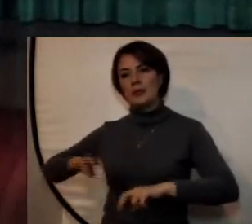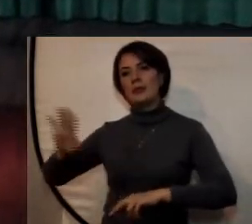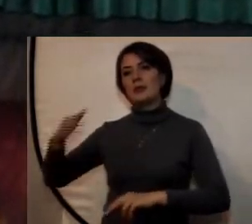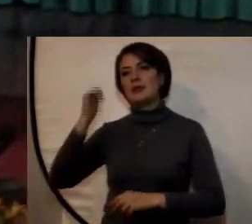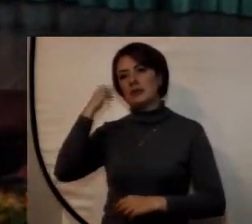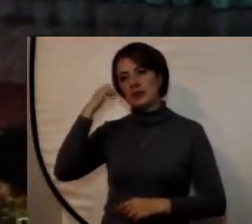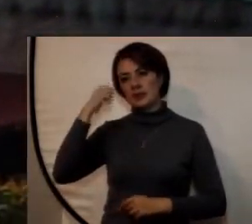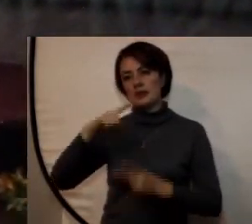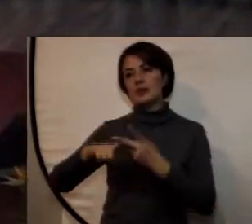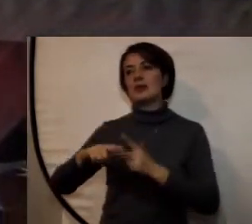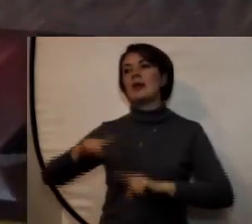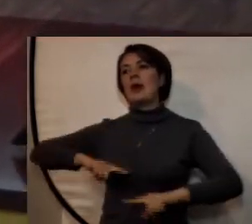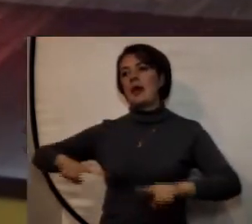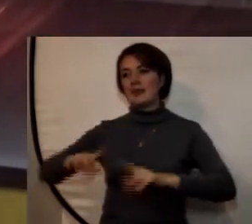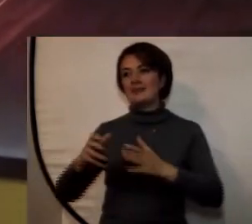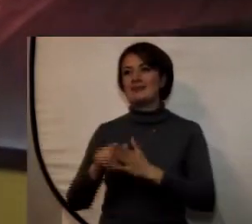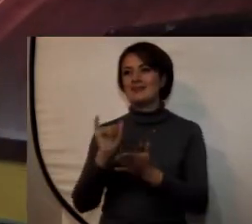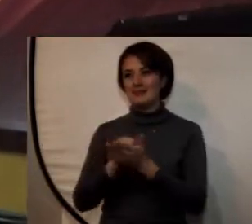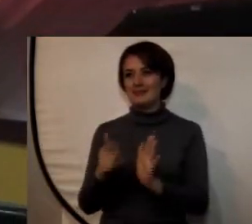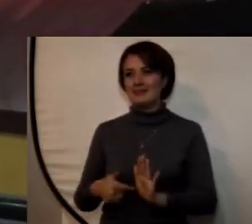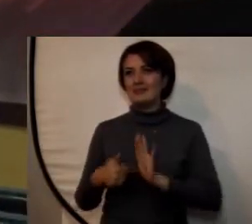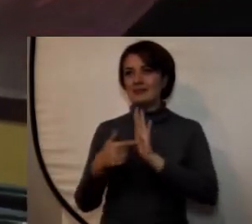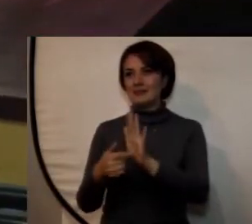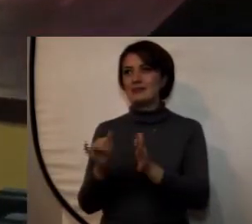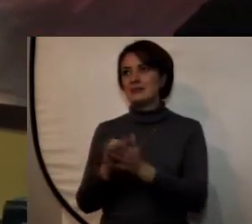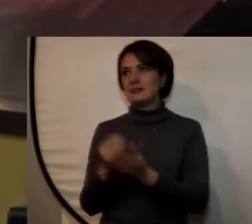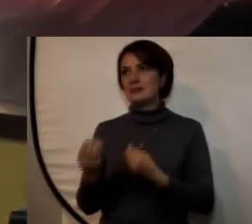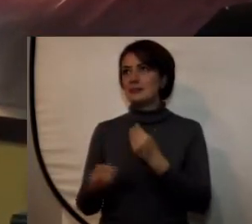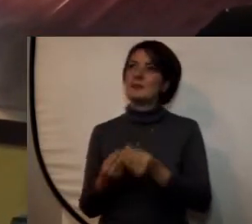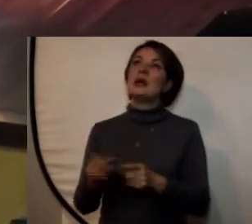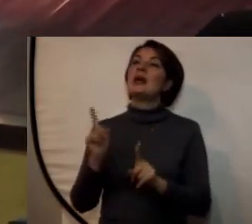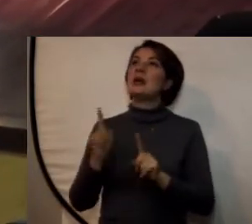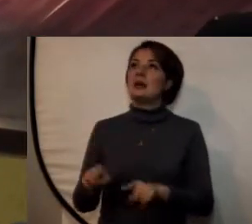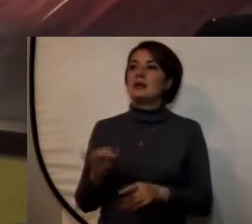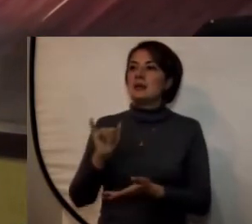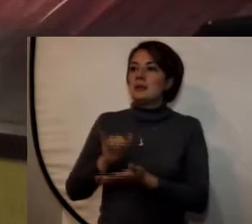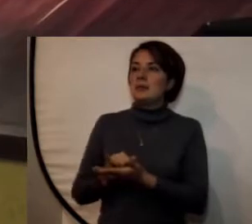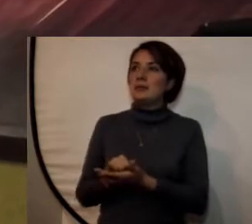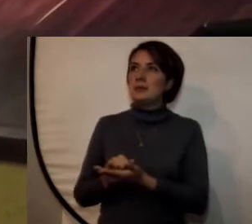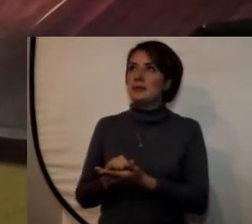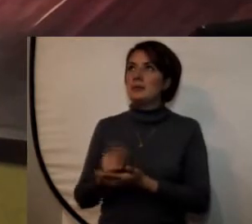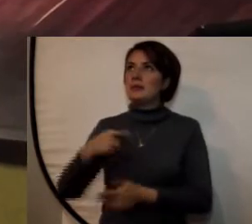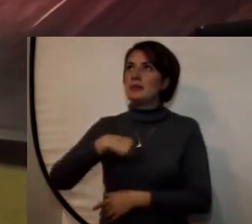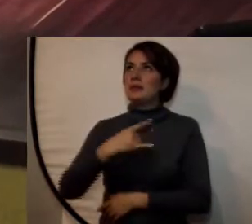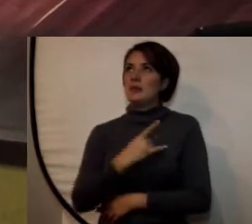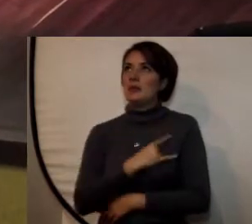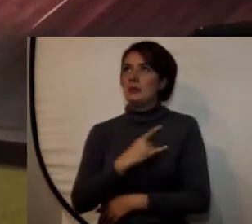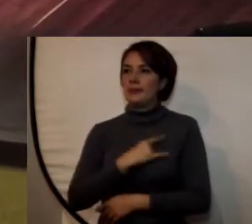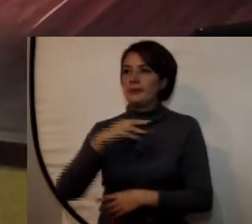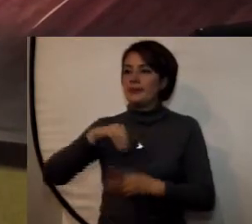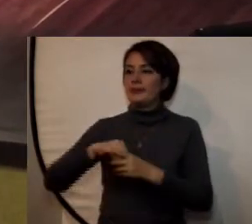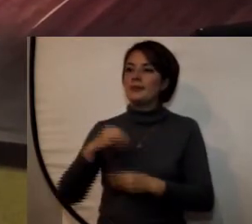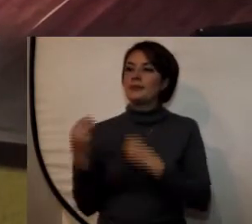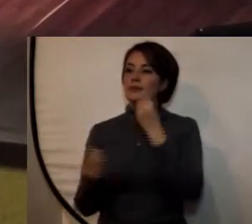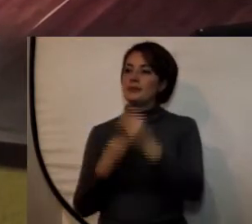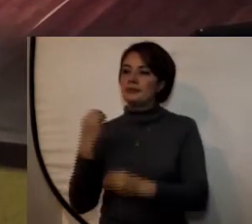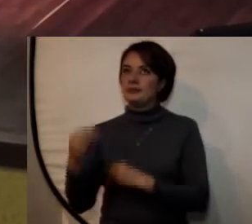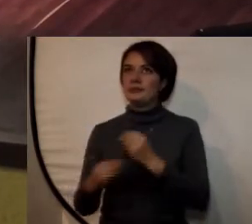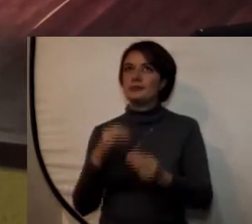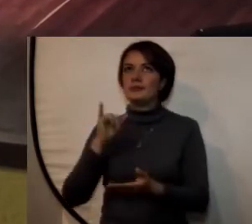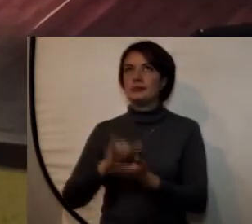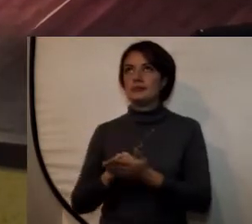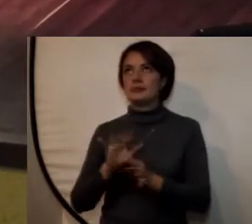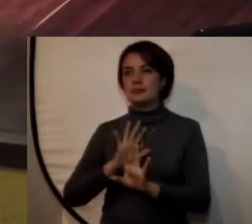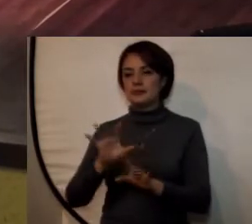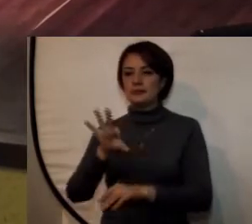movilidad administrativa como lo pudimos ver en el informe asimismo por primera vez en la universidad se hizo una